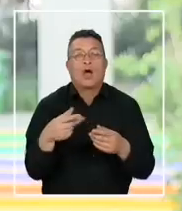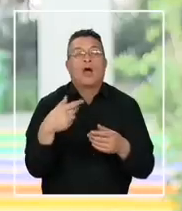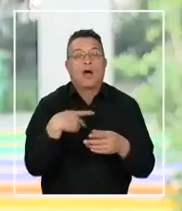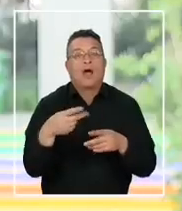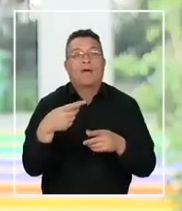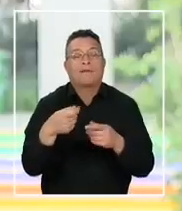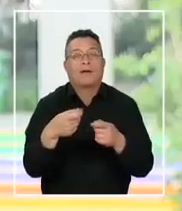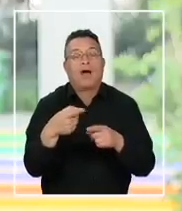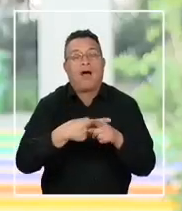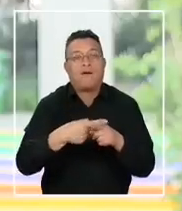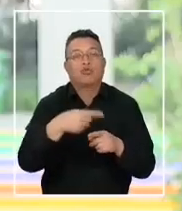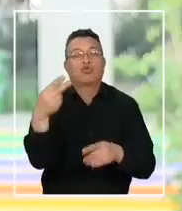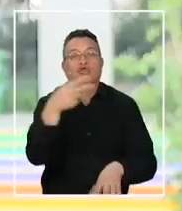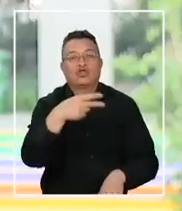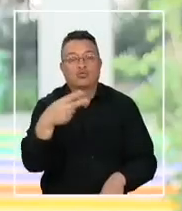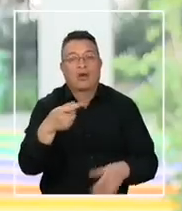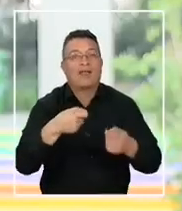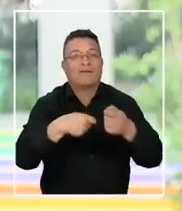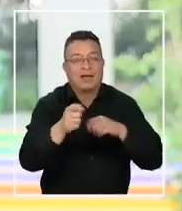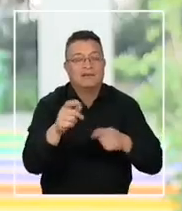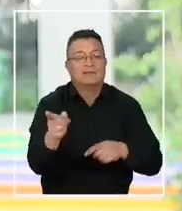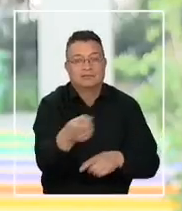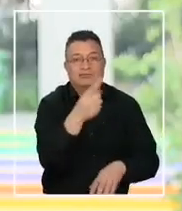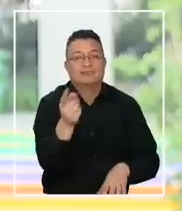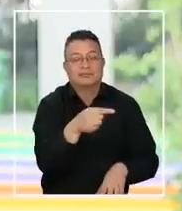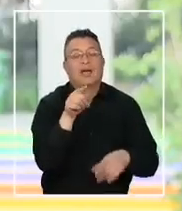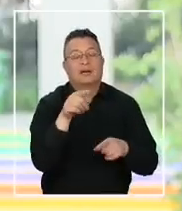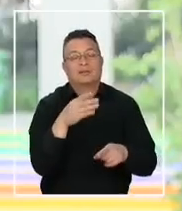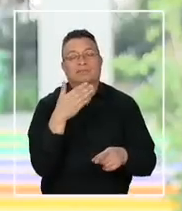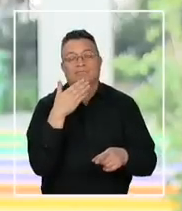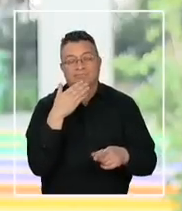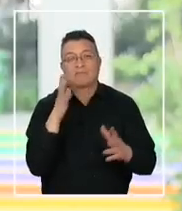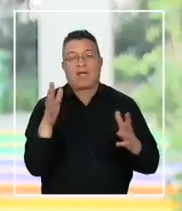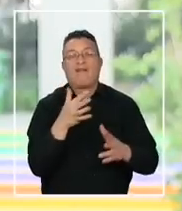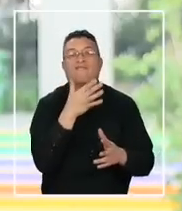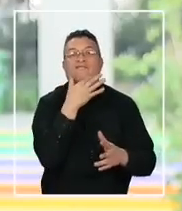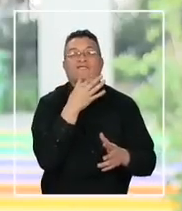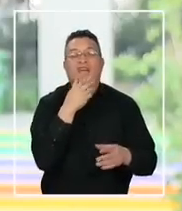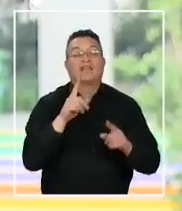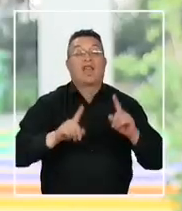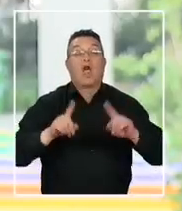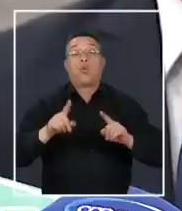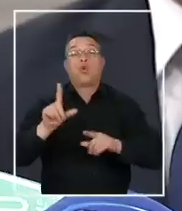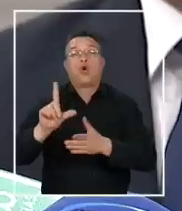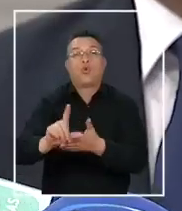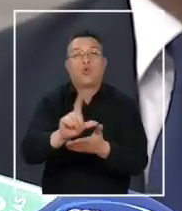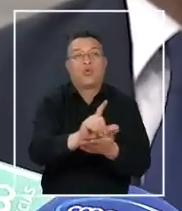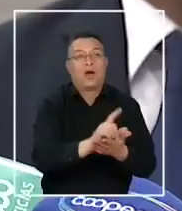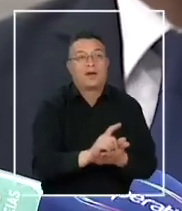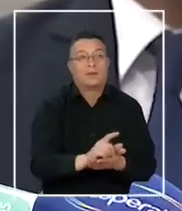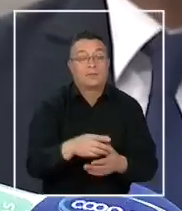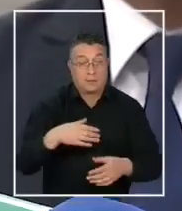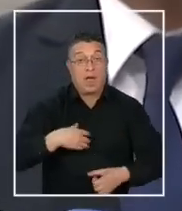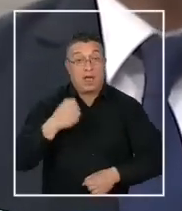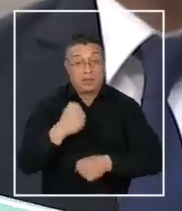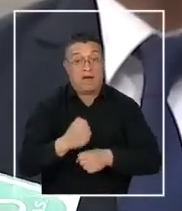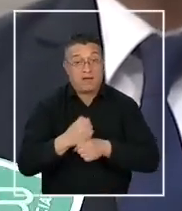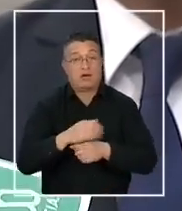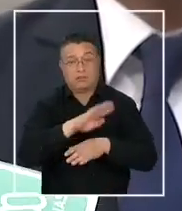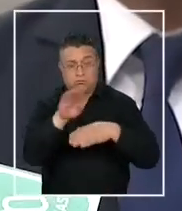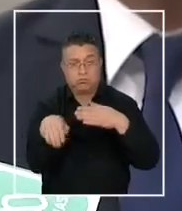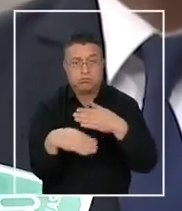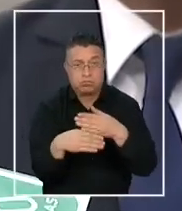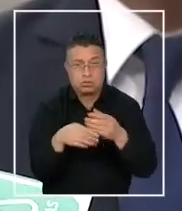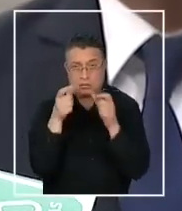sexual de las personas víctimas de trato de tráfico inmigrante y por lo tanto se les facilita de algún modo ciertas operaciones. Pero también hay un trabajo reforzado de